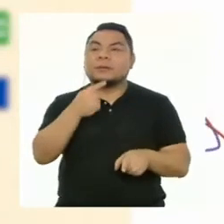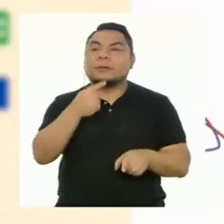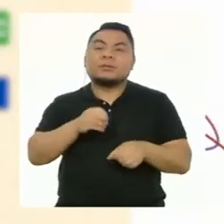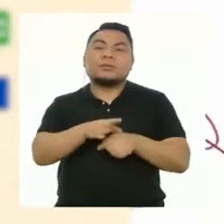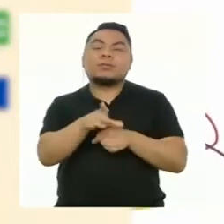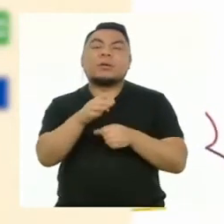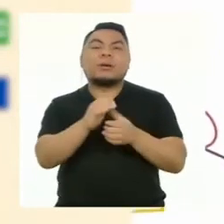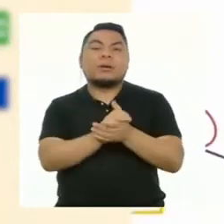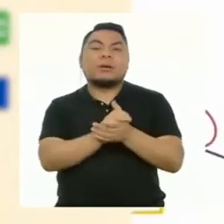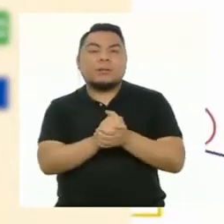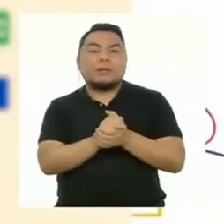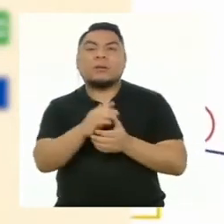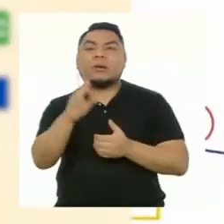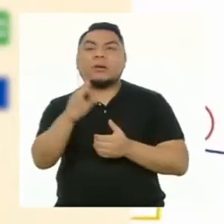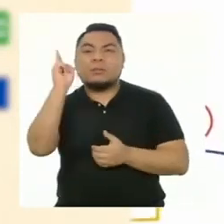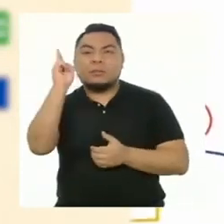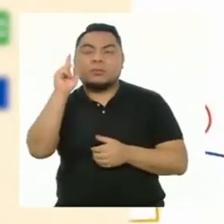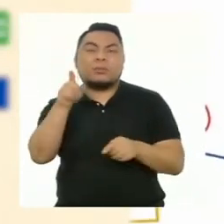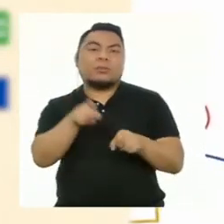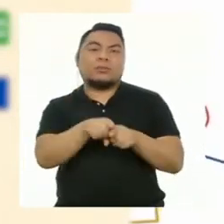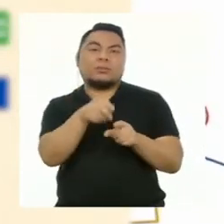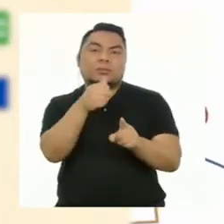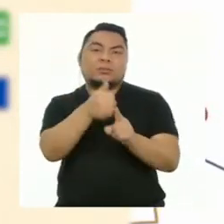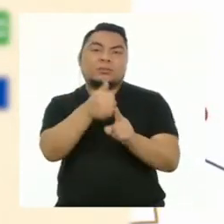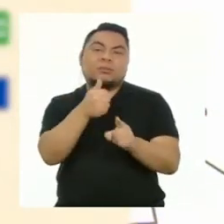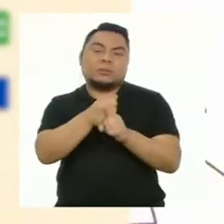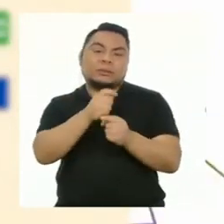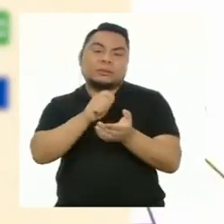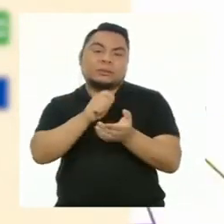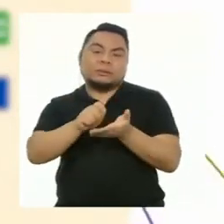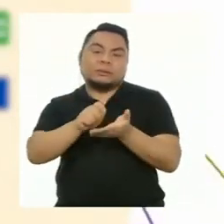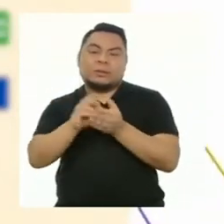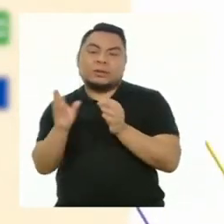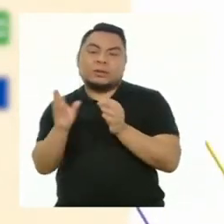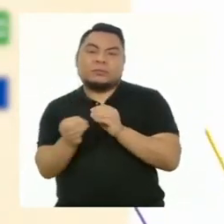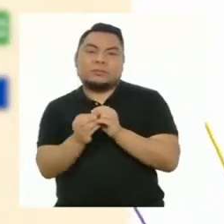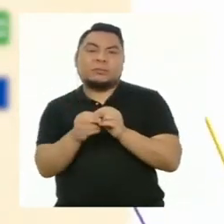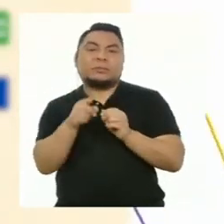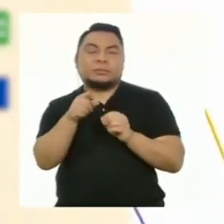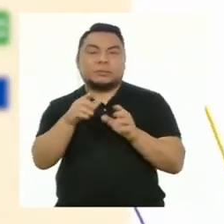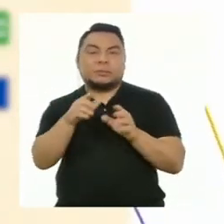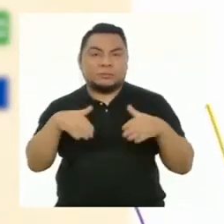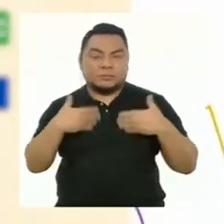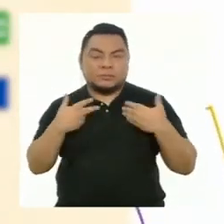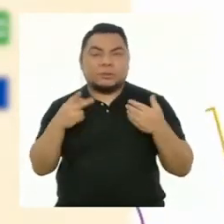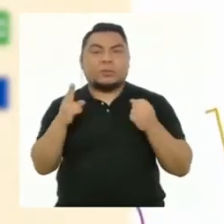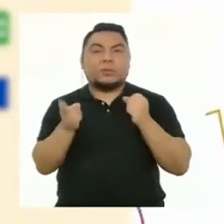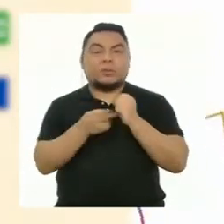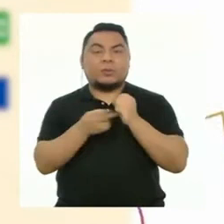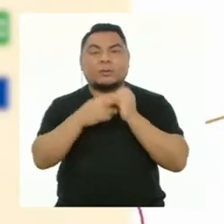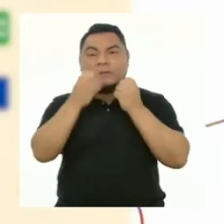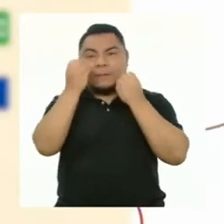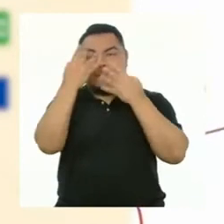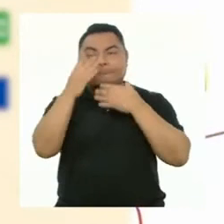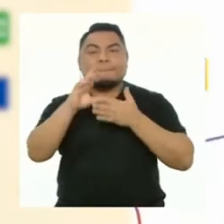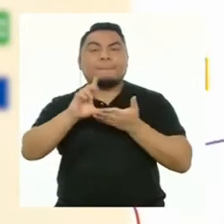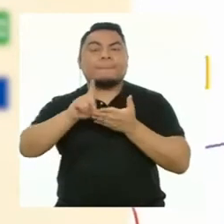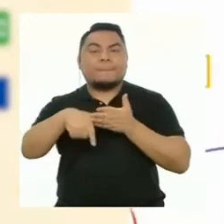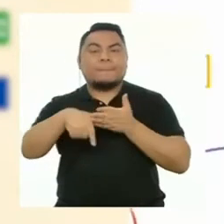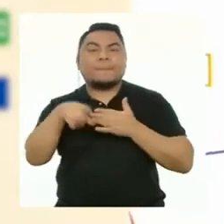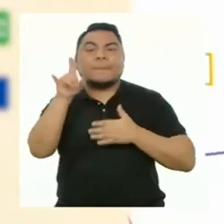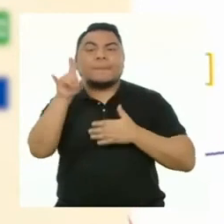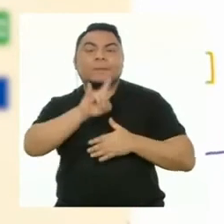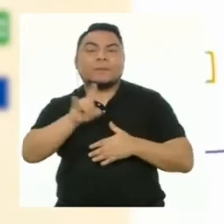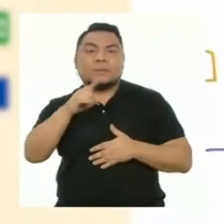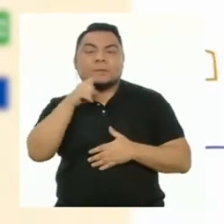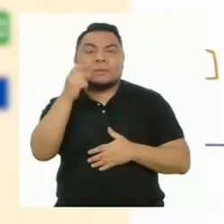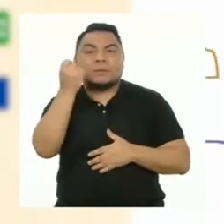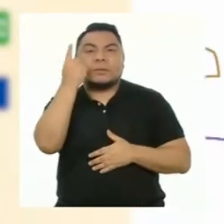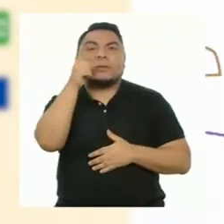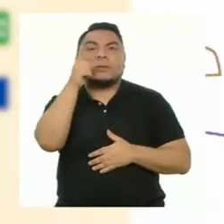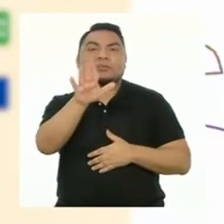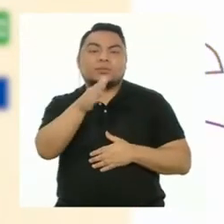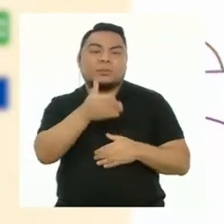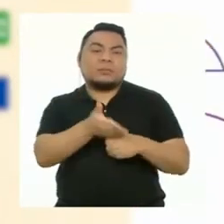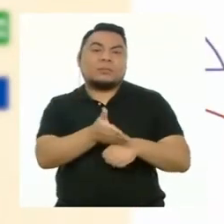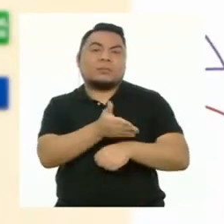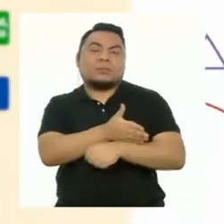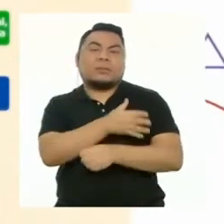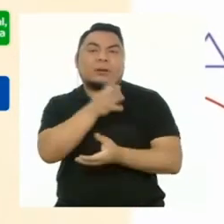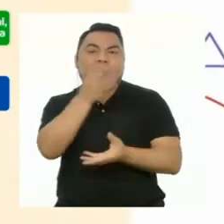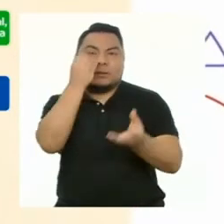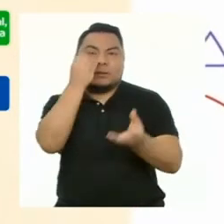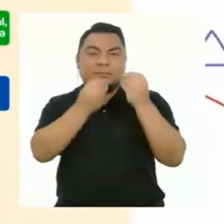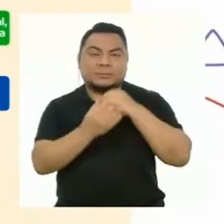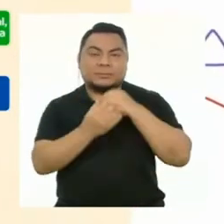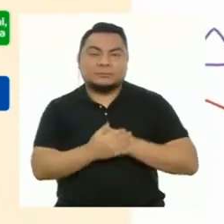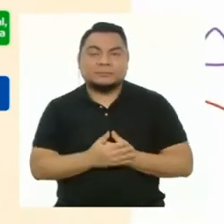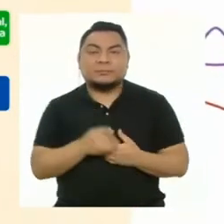compañero de clases o tus propias anotaciones. Esta parte del portafolio te permite guardar información que luego puedes usar para comprender tu proceso